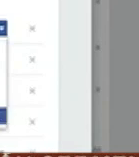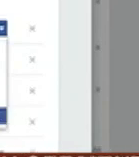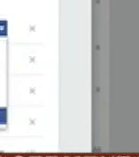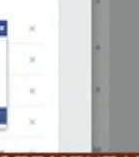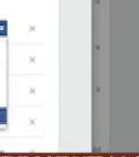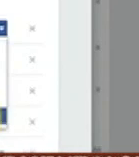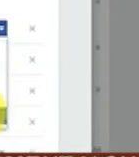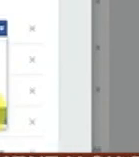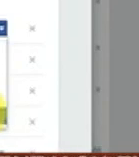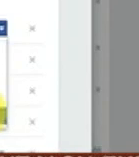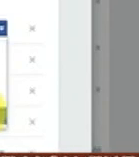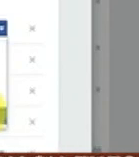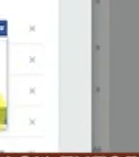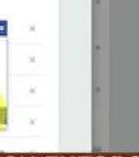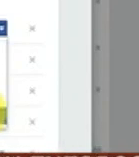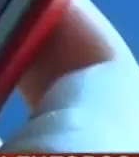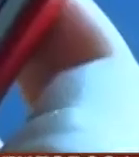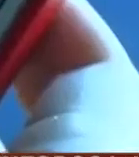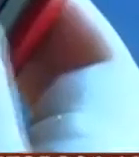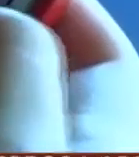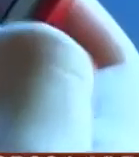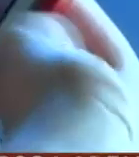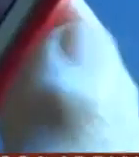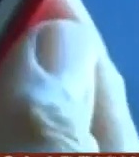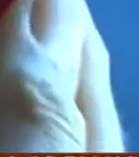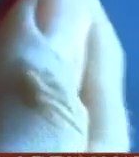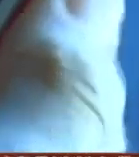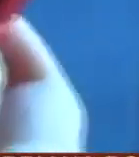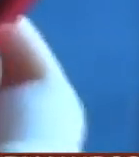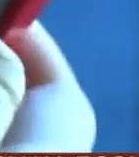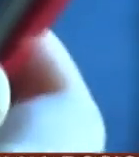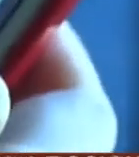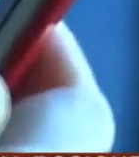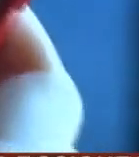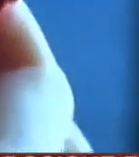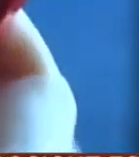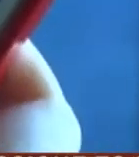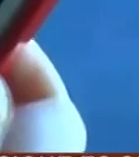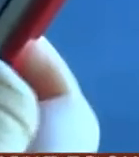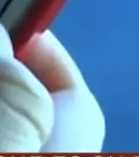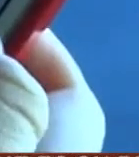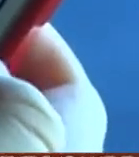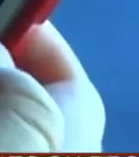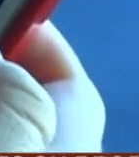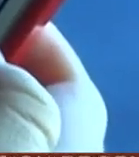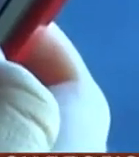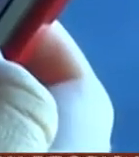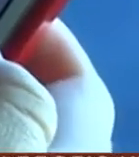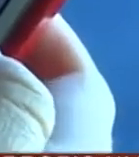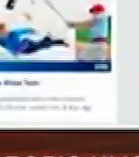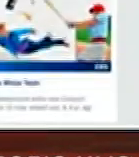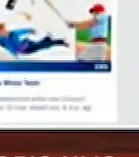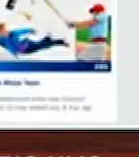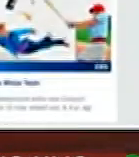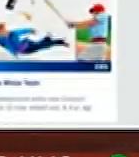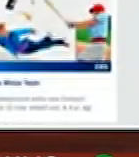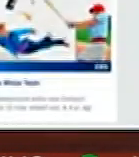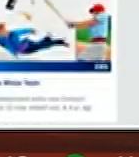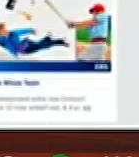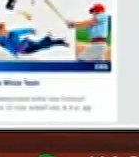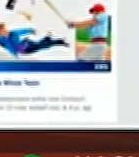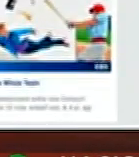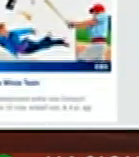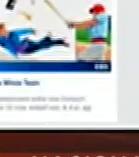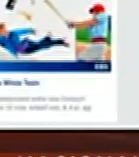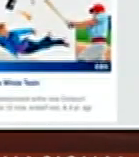tomar acción sobre la información sin un consentimiento previo a esta medida de seguridad se han sumado el regulador británico y